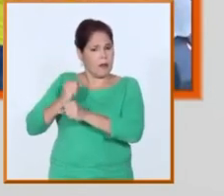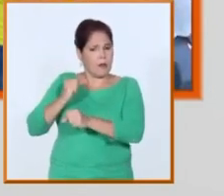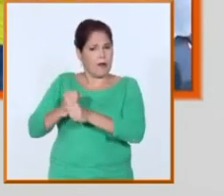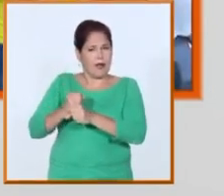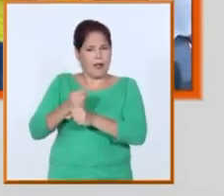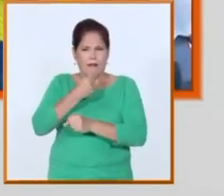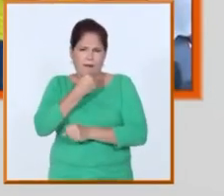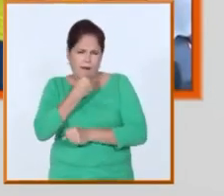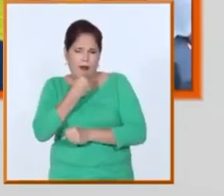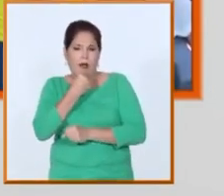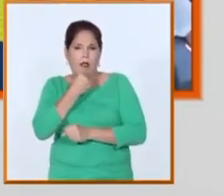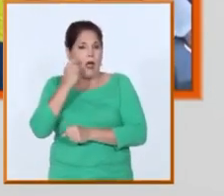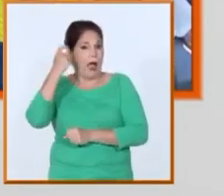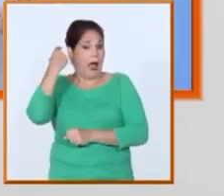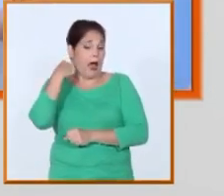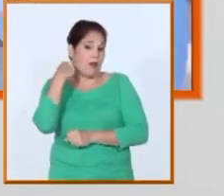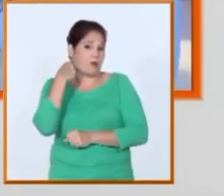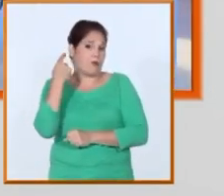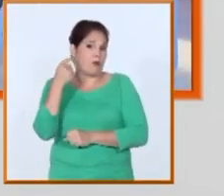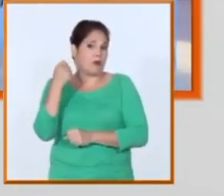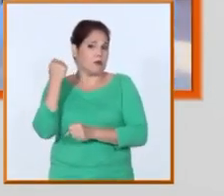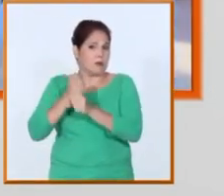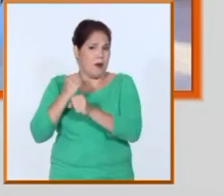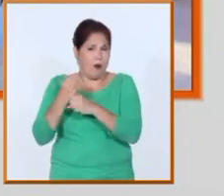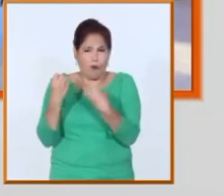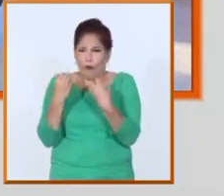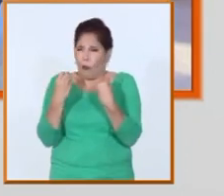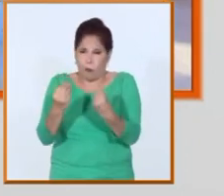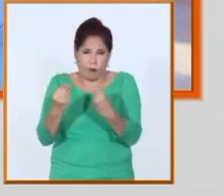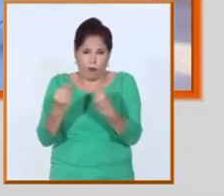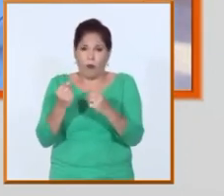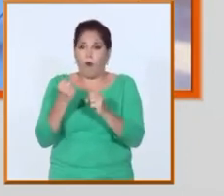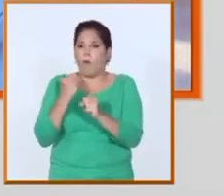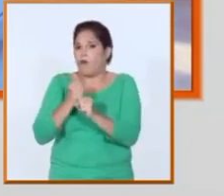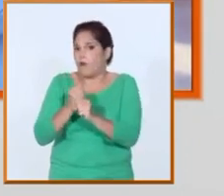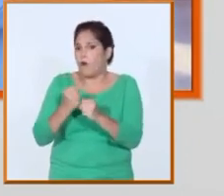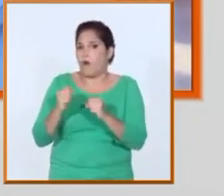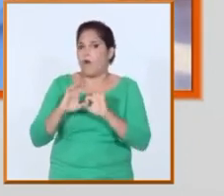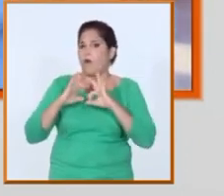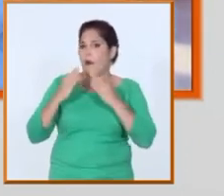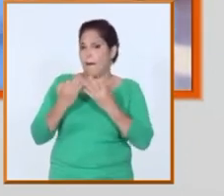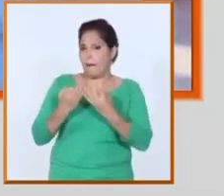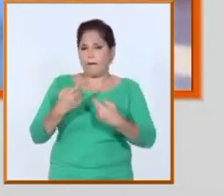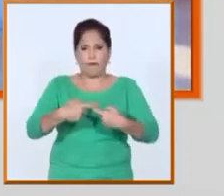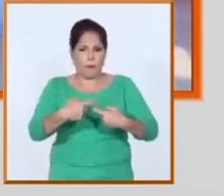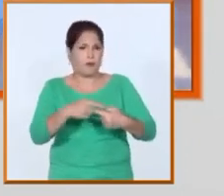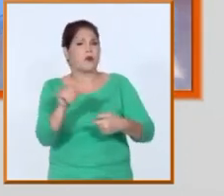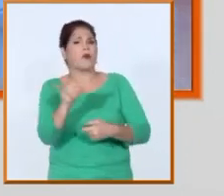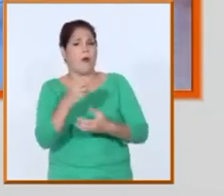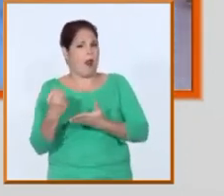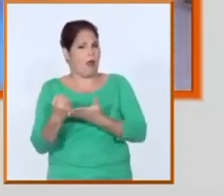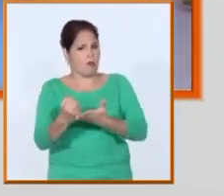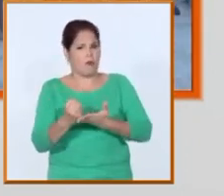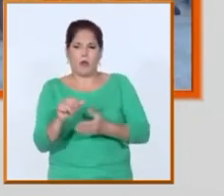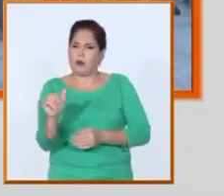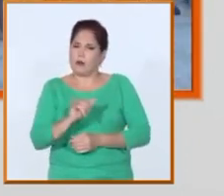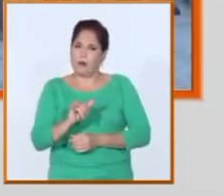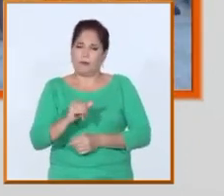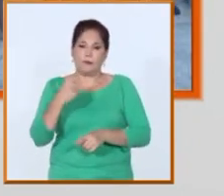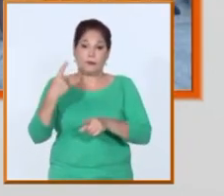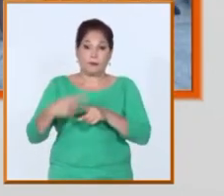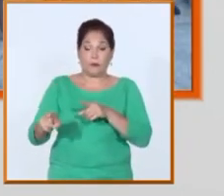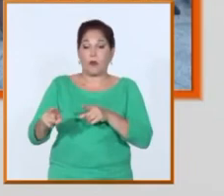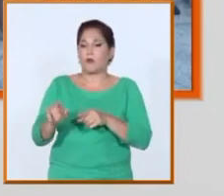la oportunidad que tenemos de hacerlo, además con su familia también, con su esposa. Y con Saborido, bueno, con Saborido hemos sido